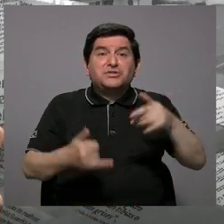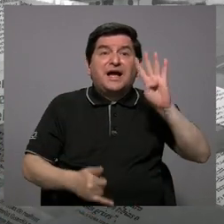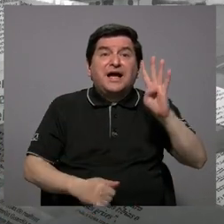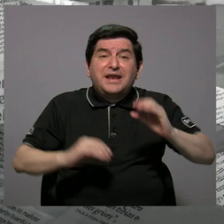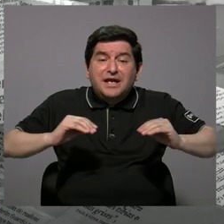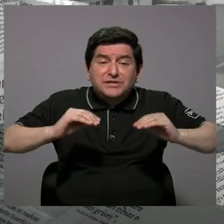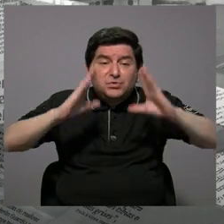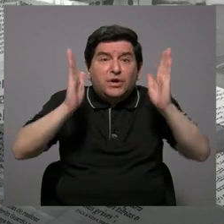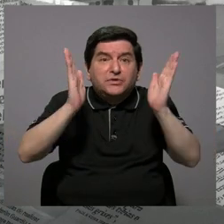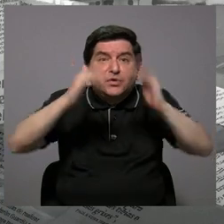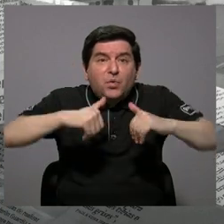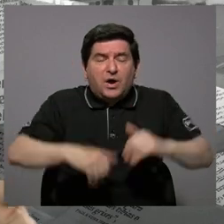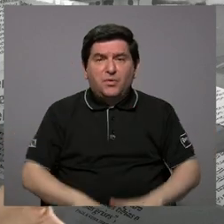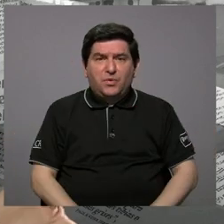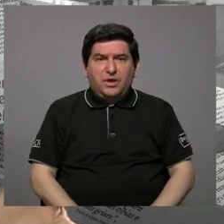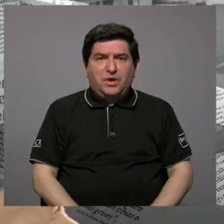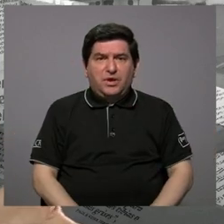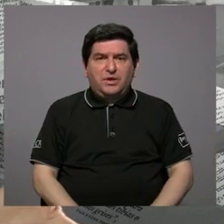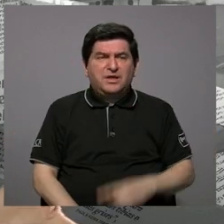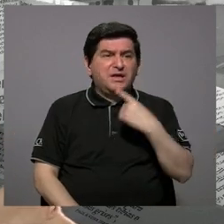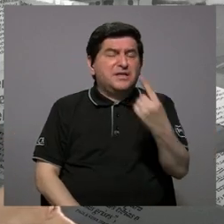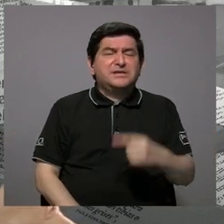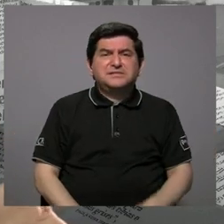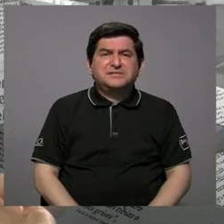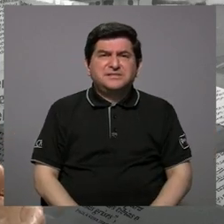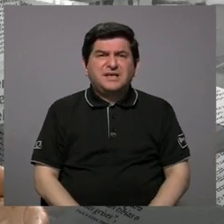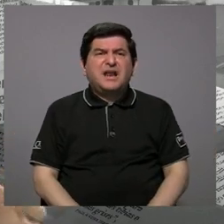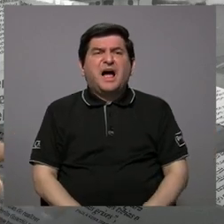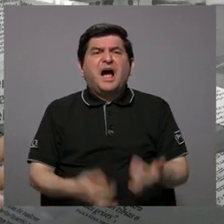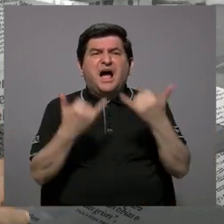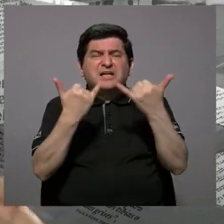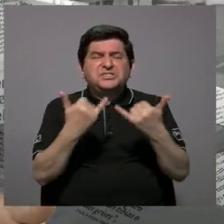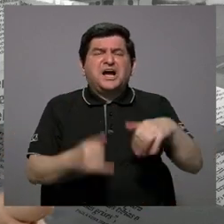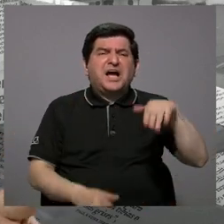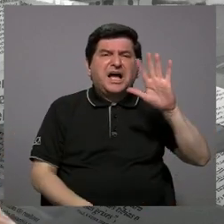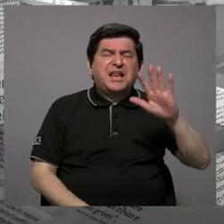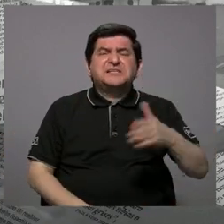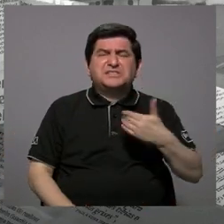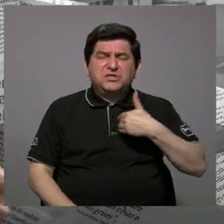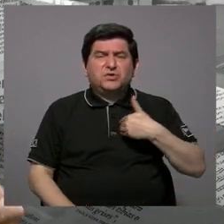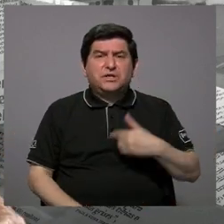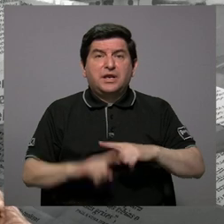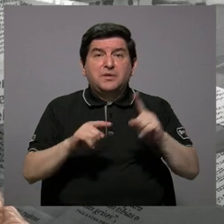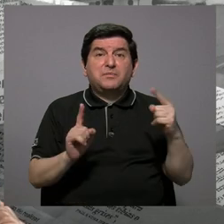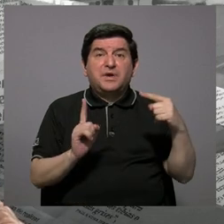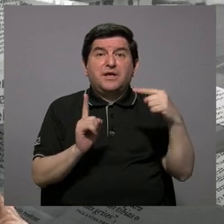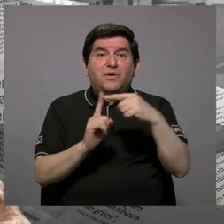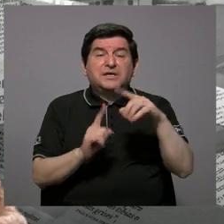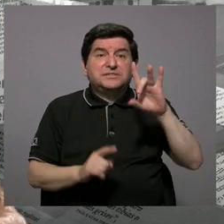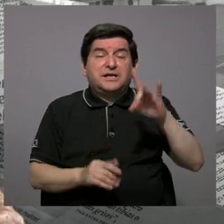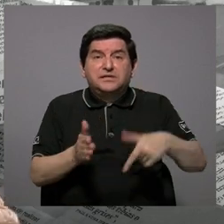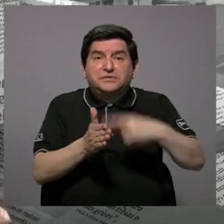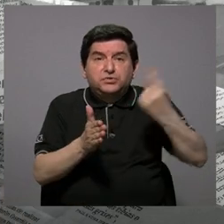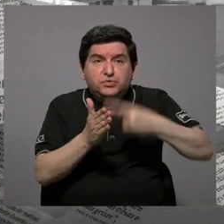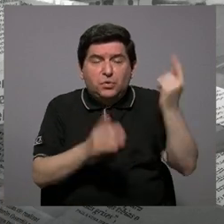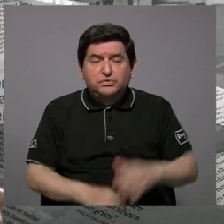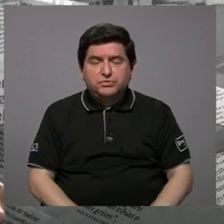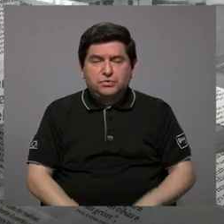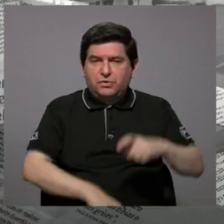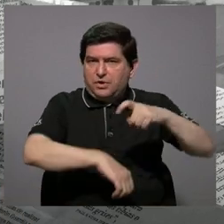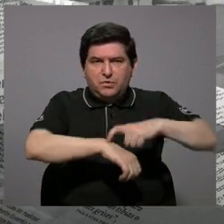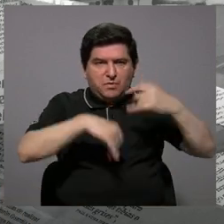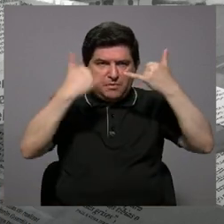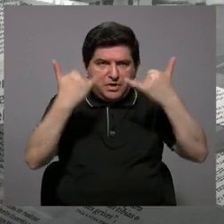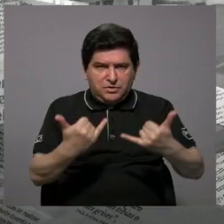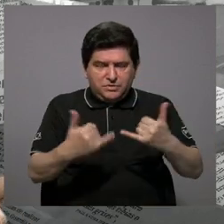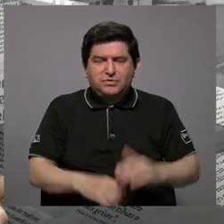o que llegaba a las 5 de la mañana y llegaba hasta las 8 de la mañana, y llegaba a hora y media y se iba, al menos cuando llegaba, por lo menos, pues llegó el momento de